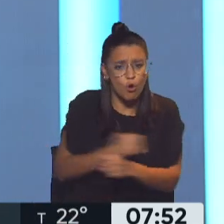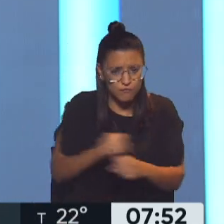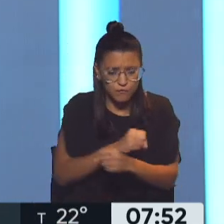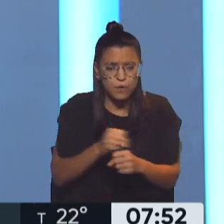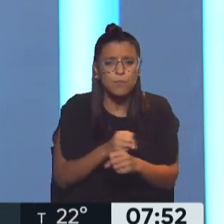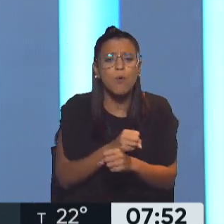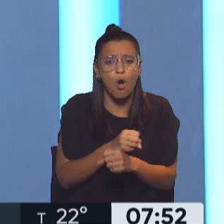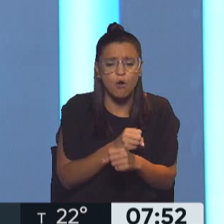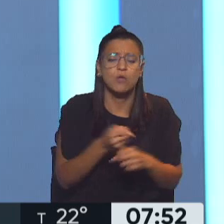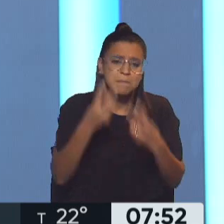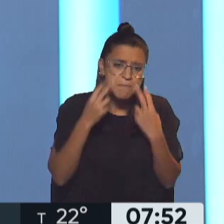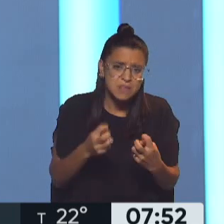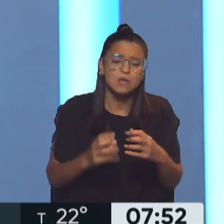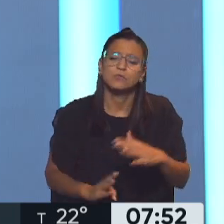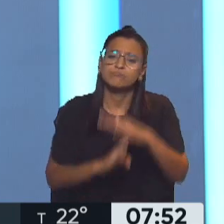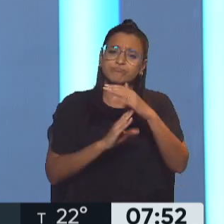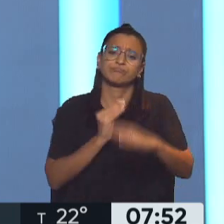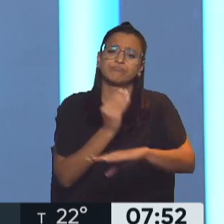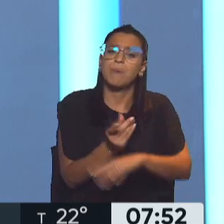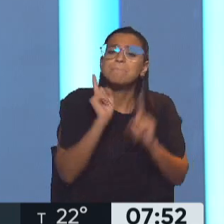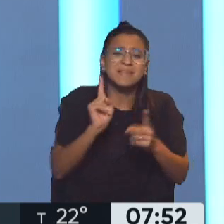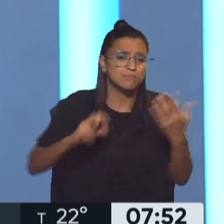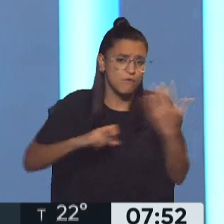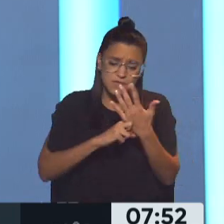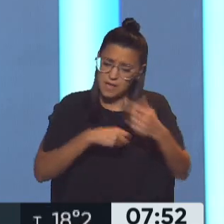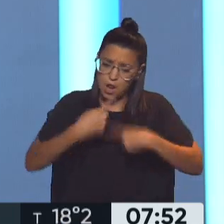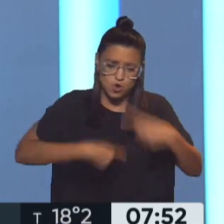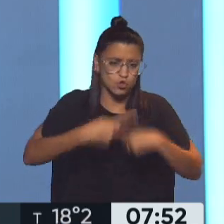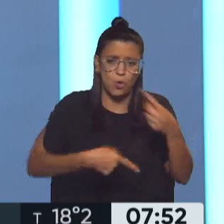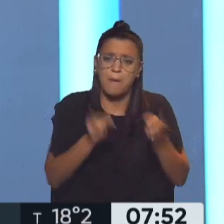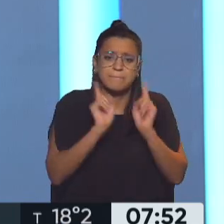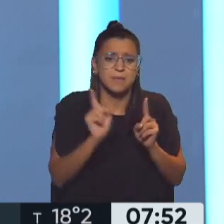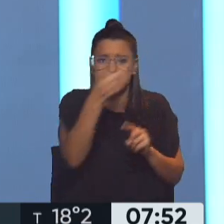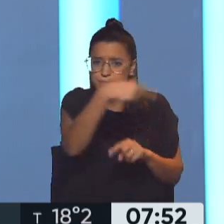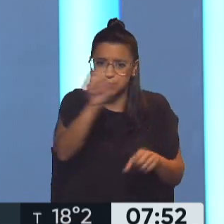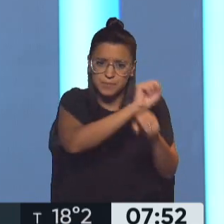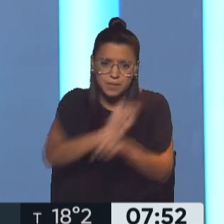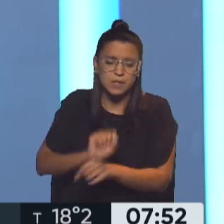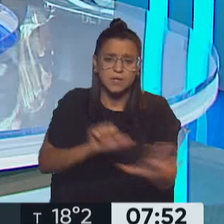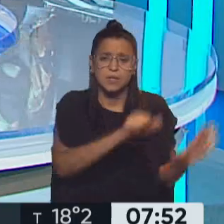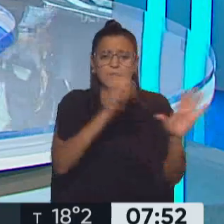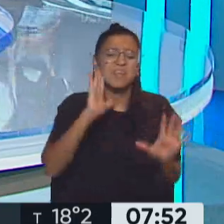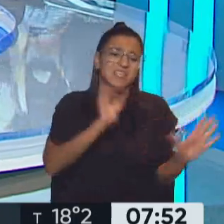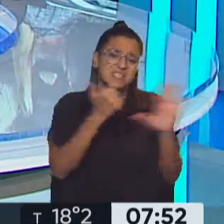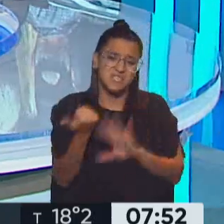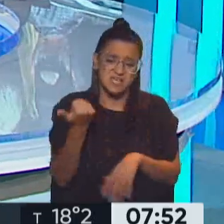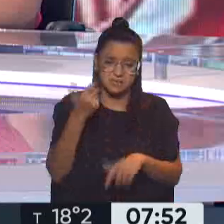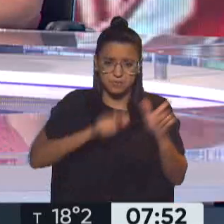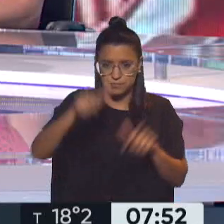que al frente de la investigación va a seguir el mismo fiscal que llevó a la detención de estos 16 uniformados. Gracias, Néstor.